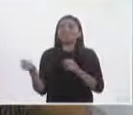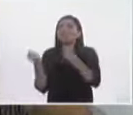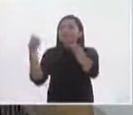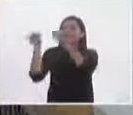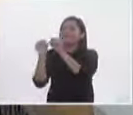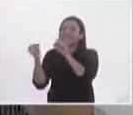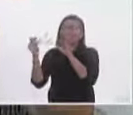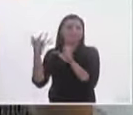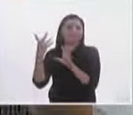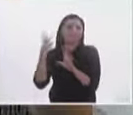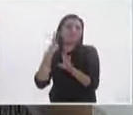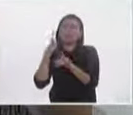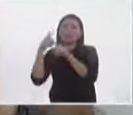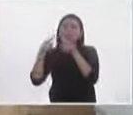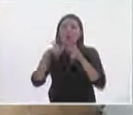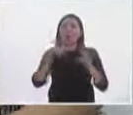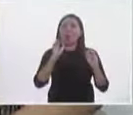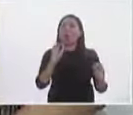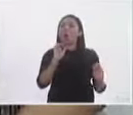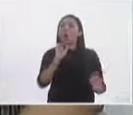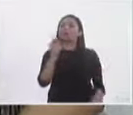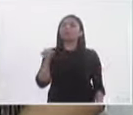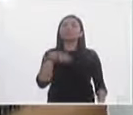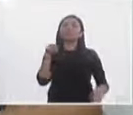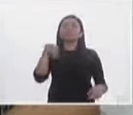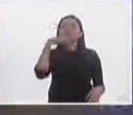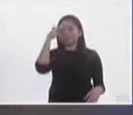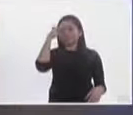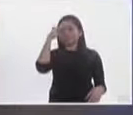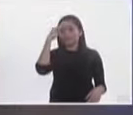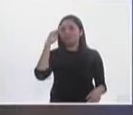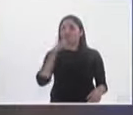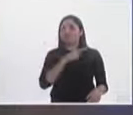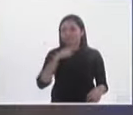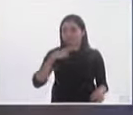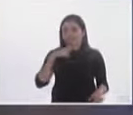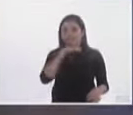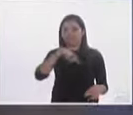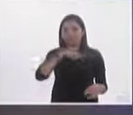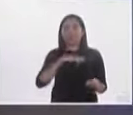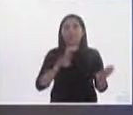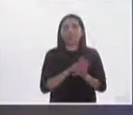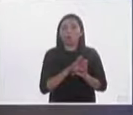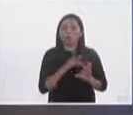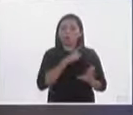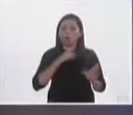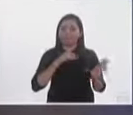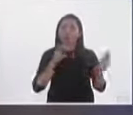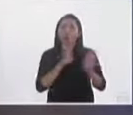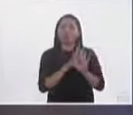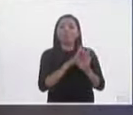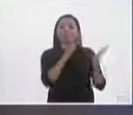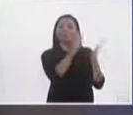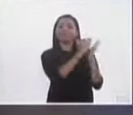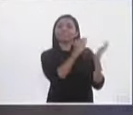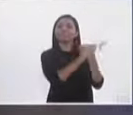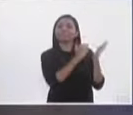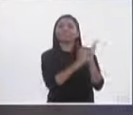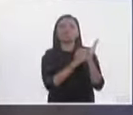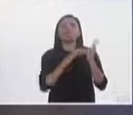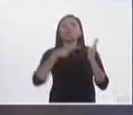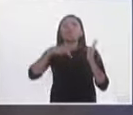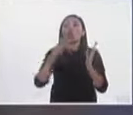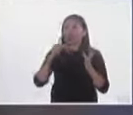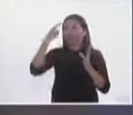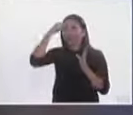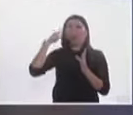pensamos que no la tienen? ¿qué pasa ahí? Bueno por ley todos deben registrar una plataforma política pero uno de estos partidos pues